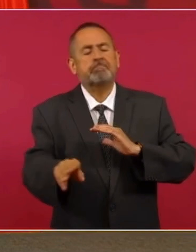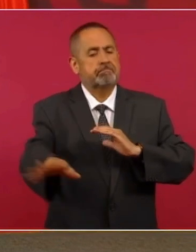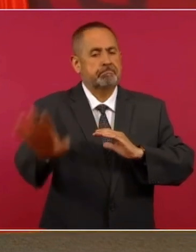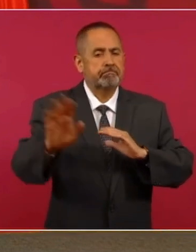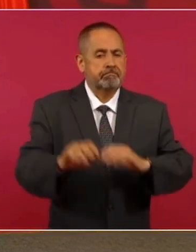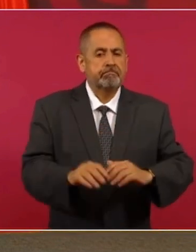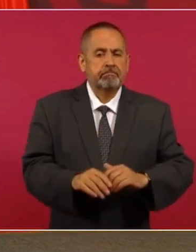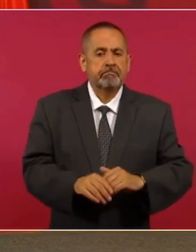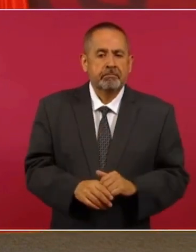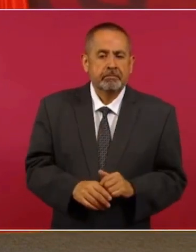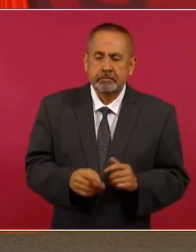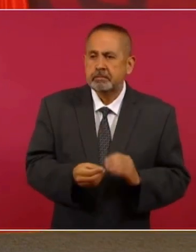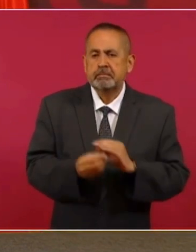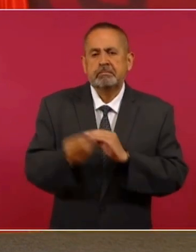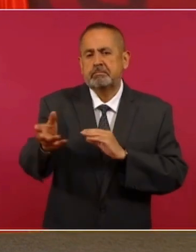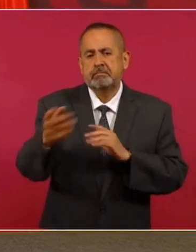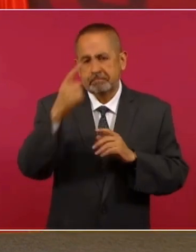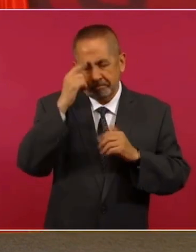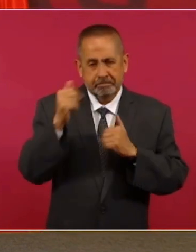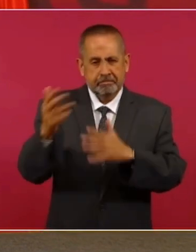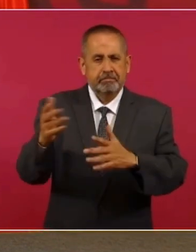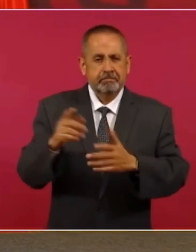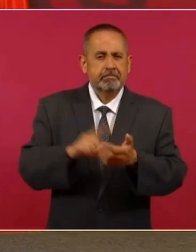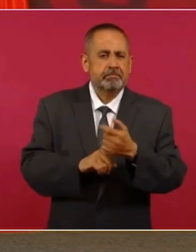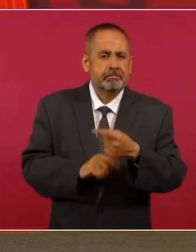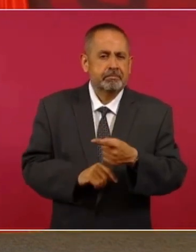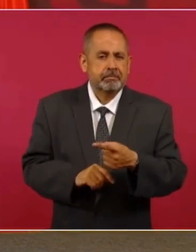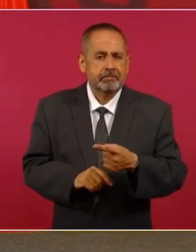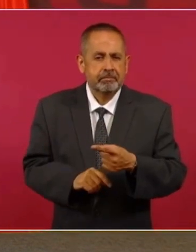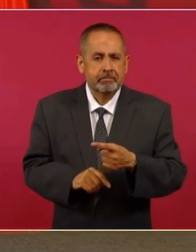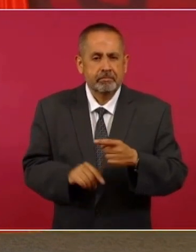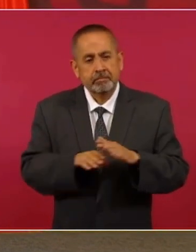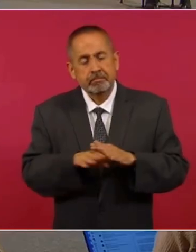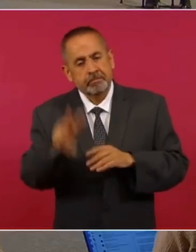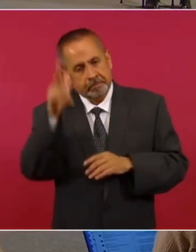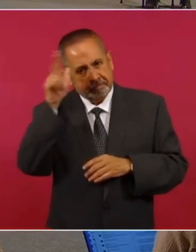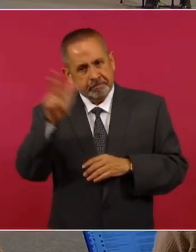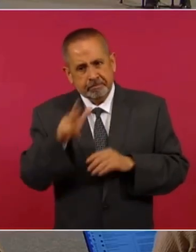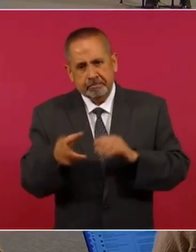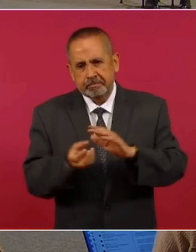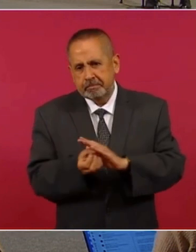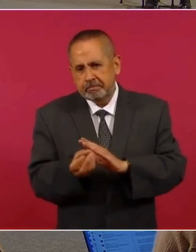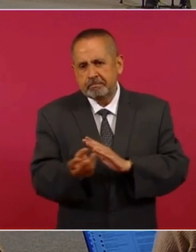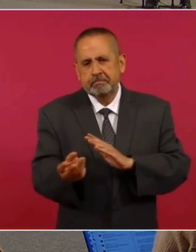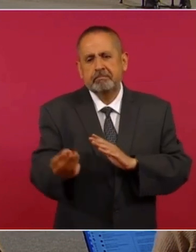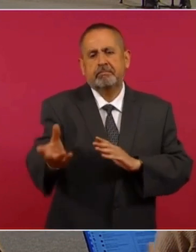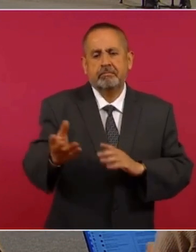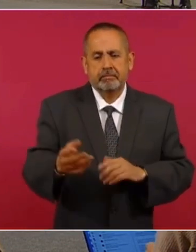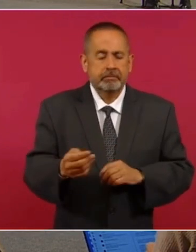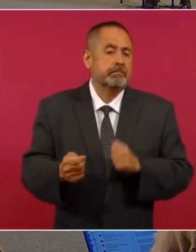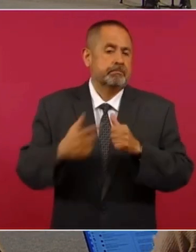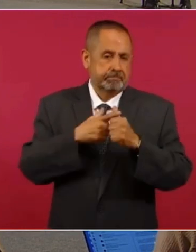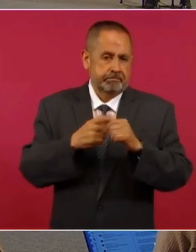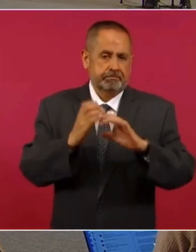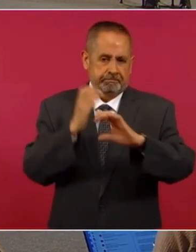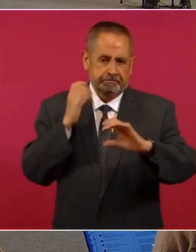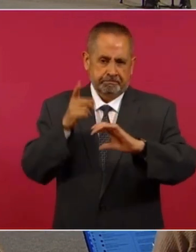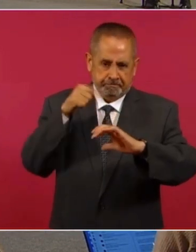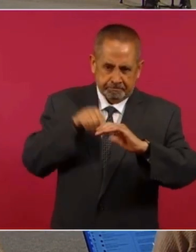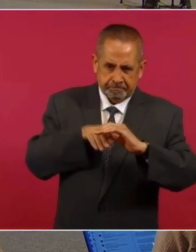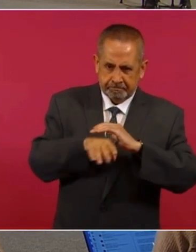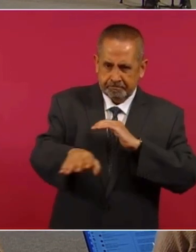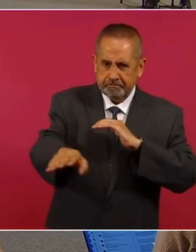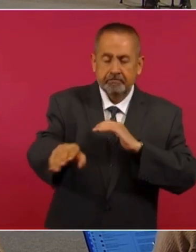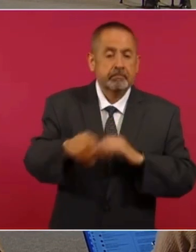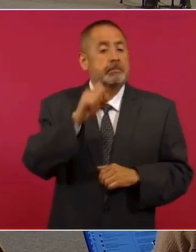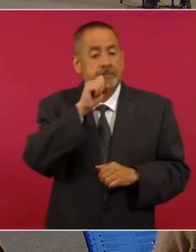y sacarlas hacia Hidalgo. Esa la primera obra hidráulica y